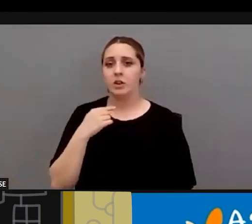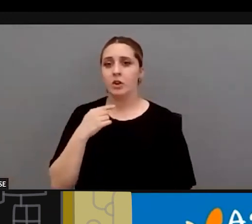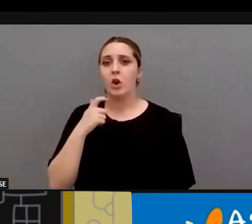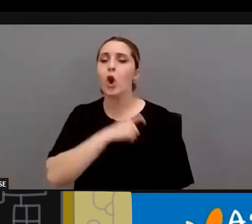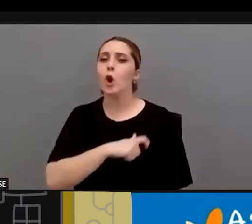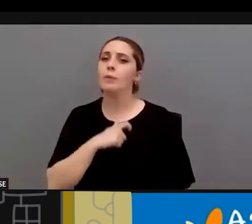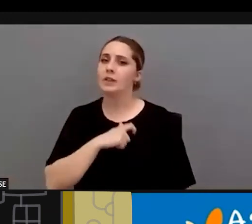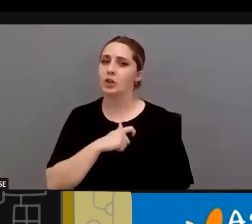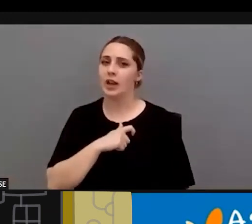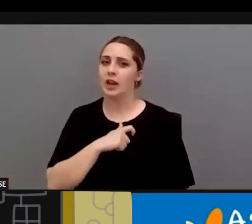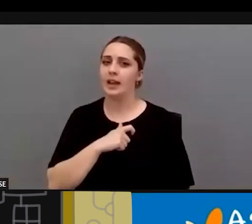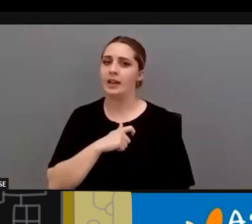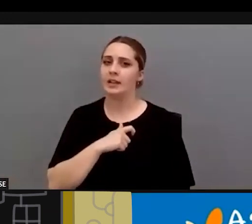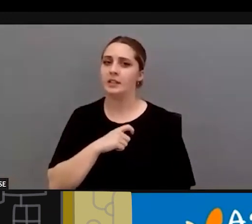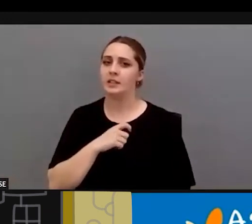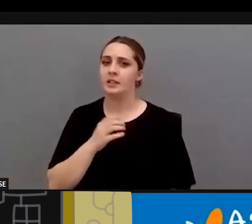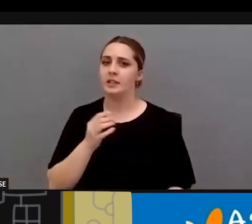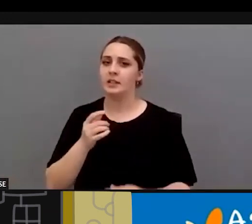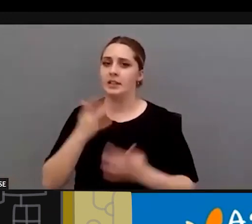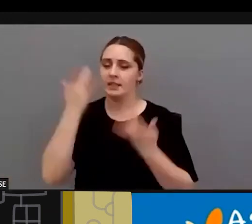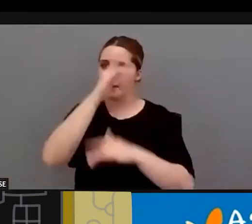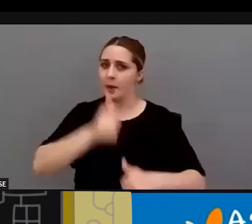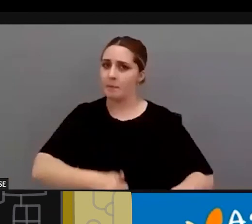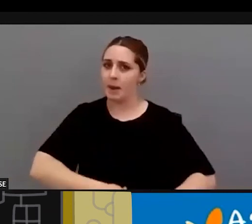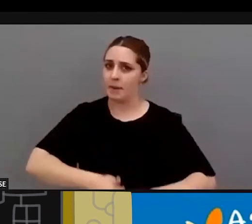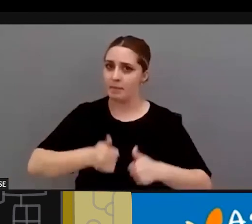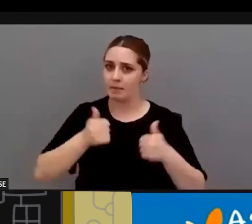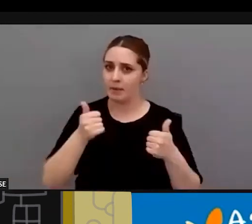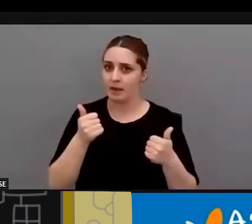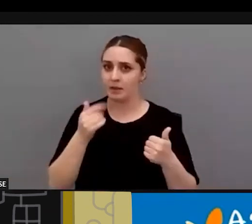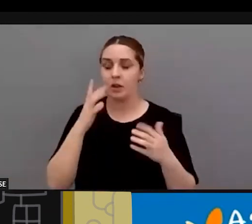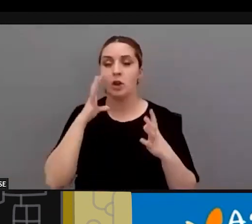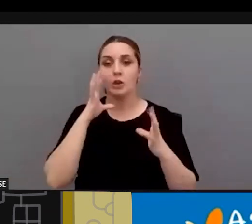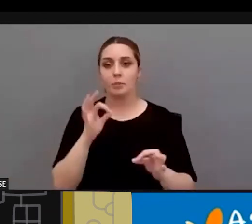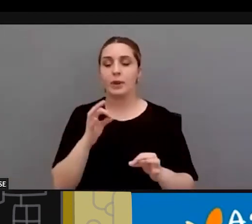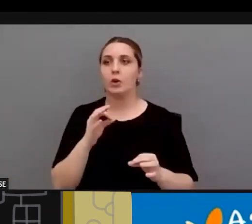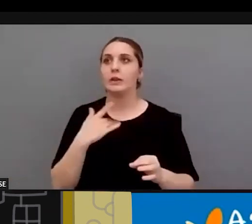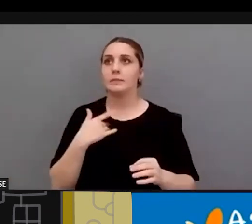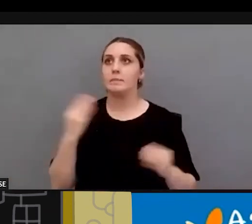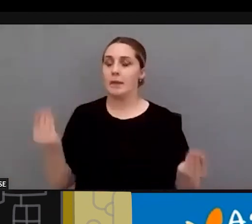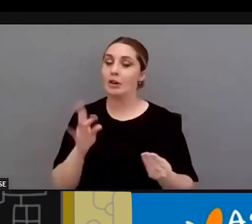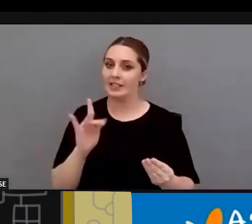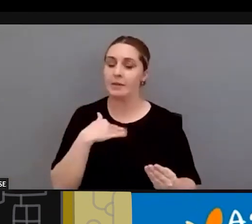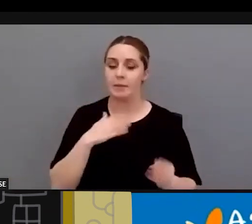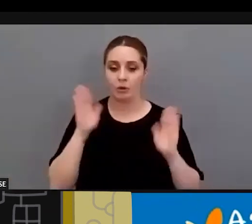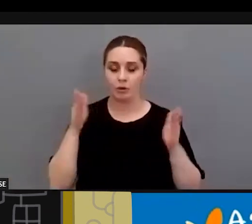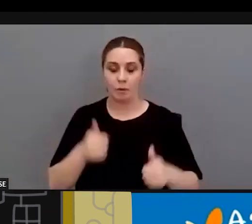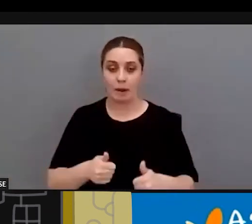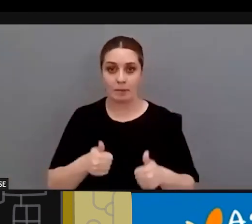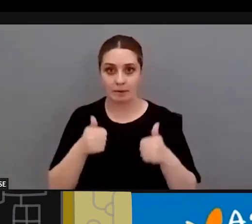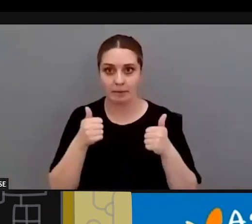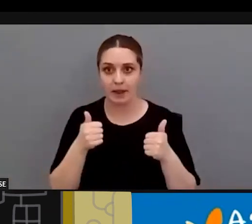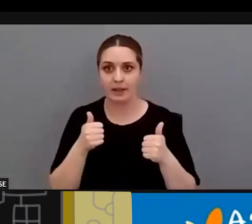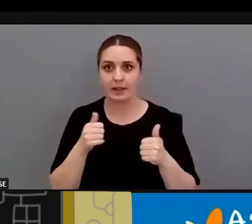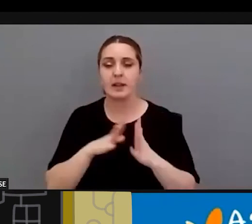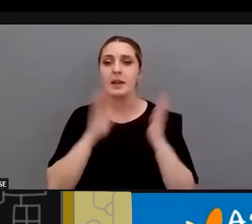cada vez más formadas más sensibilizadas todo lógicamente pero cada vez más letrados y letradas con más formación el pacto de